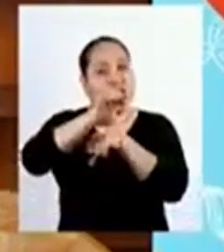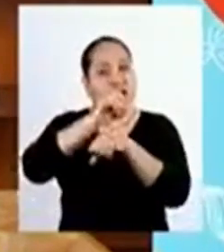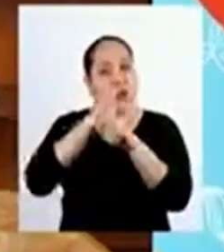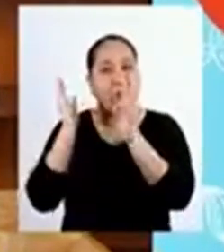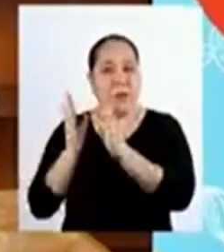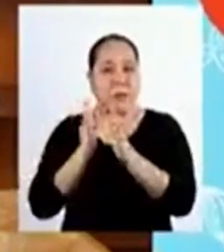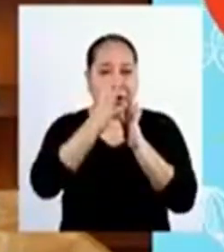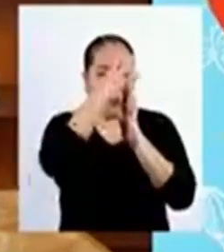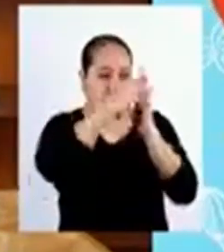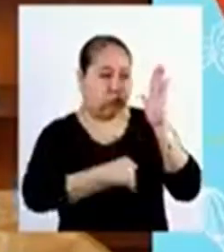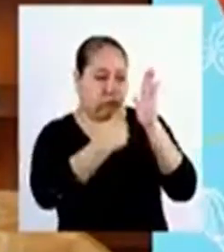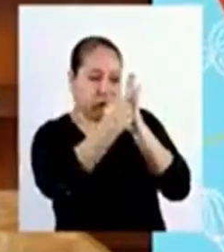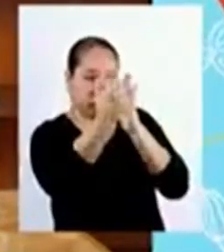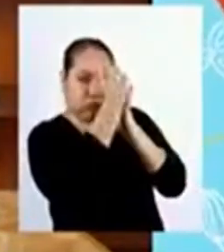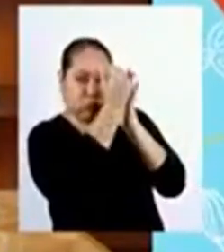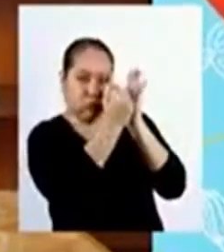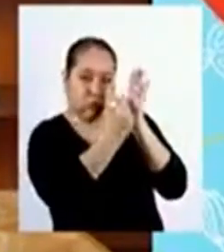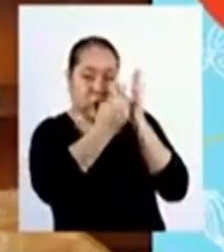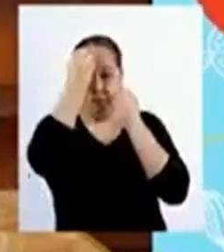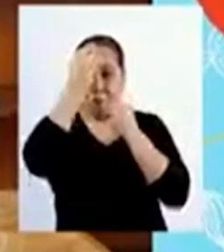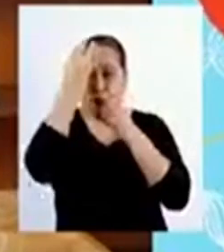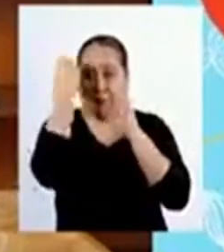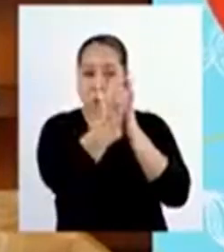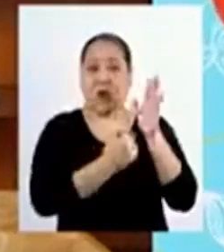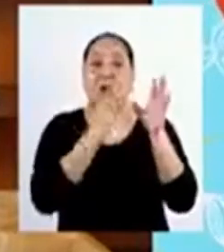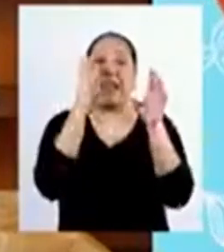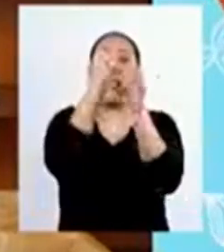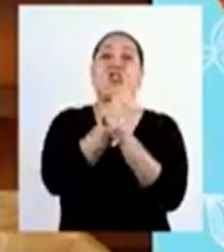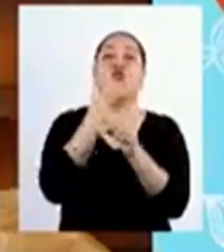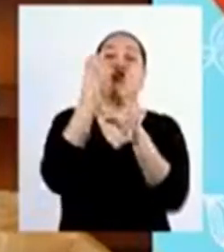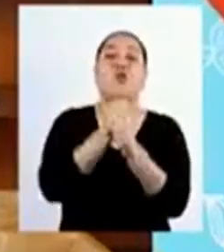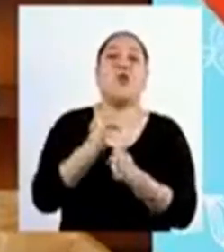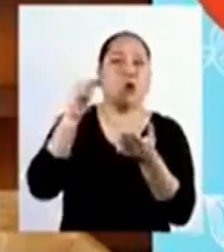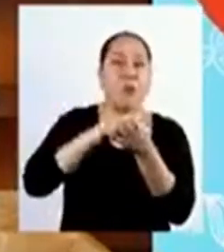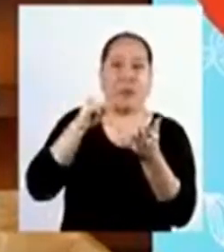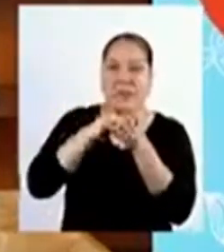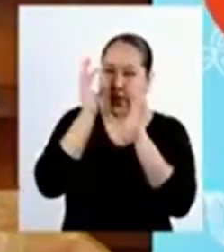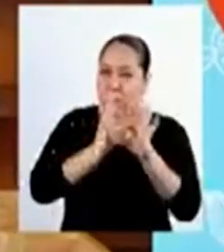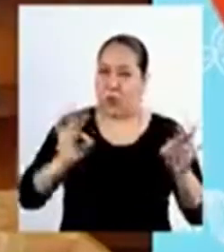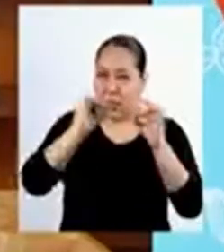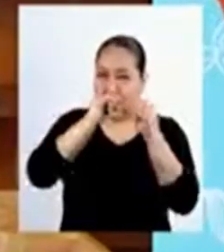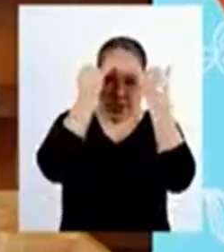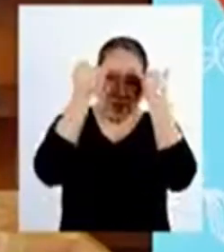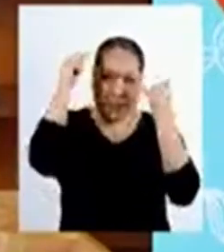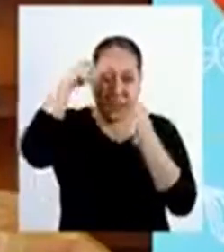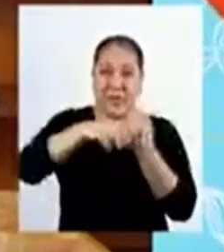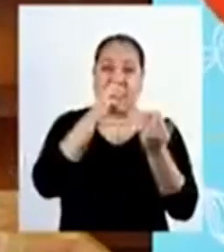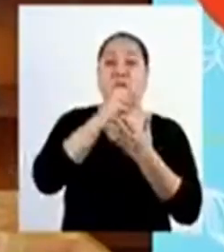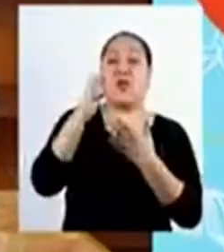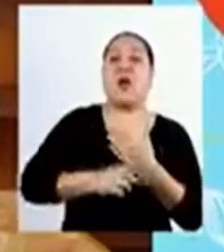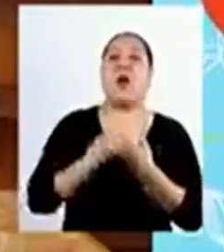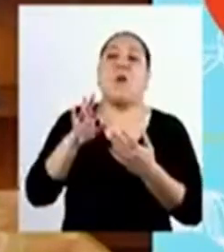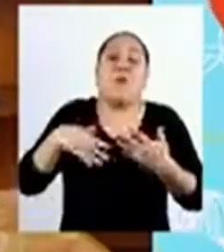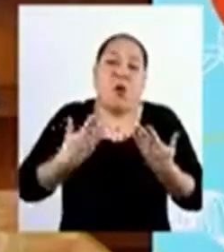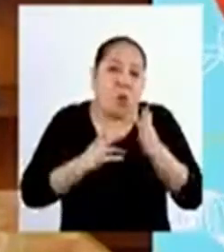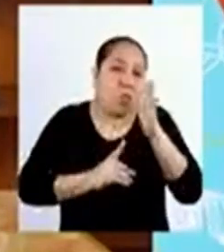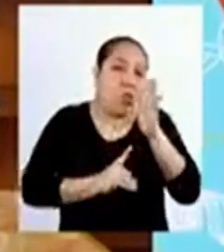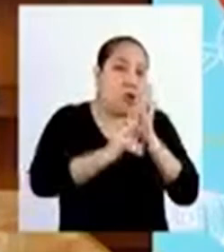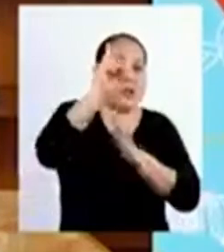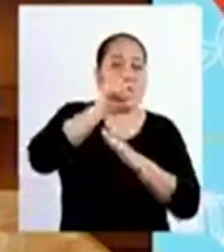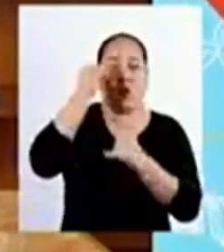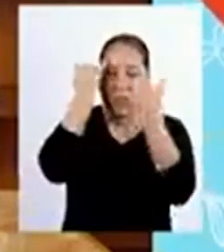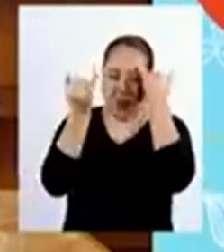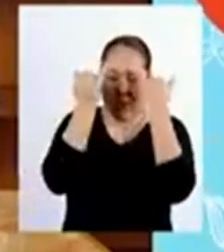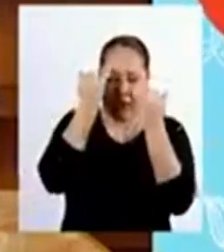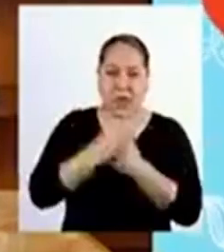Elaborar Un organizador De información Que resuma Las principales ideas Del programa Y así podamos desarrollar